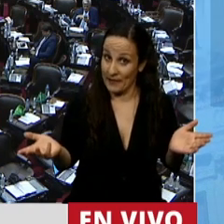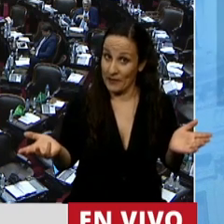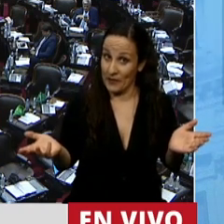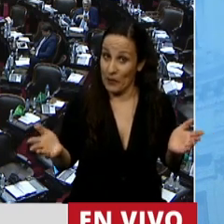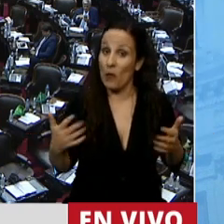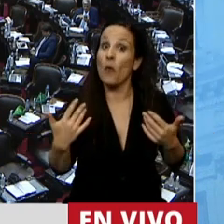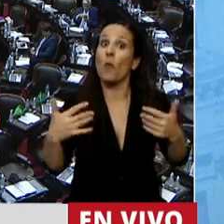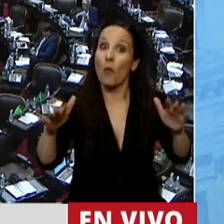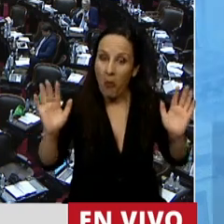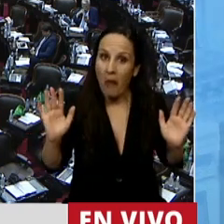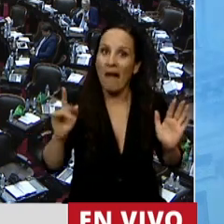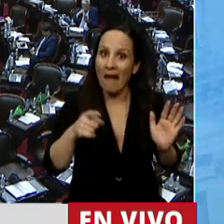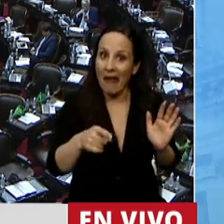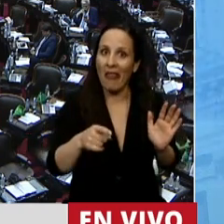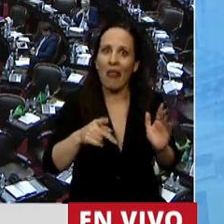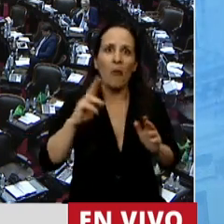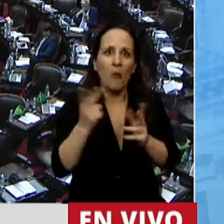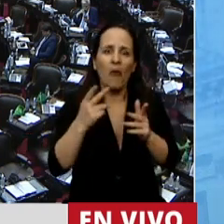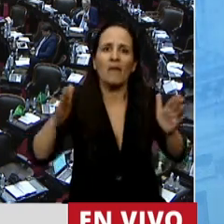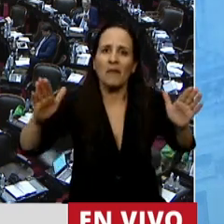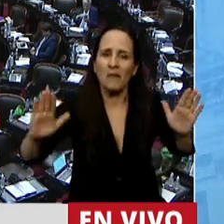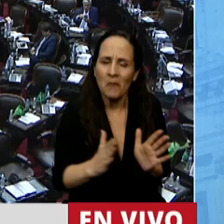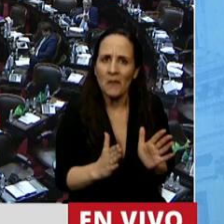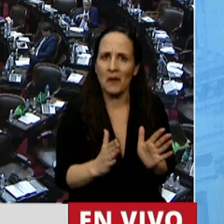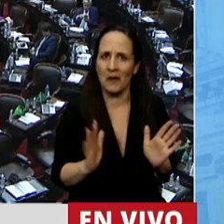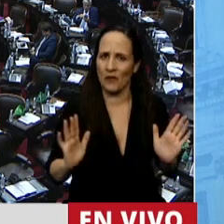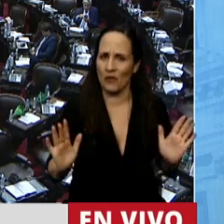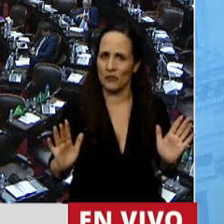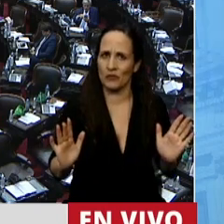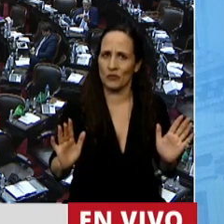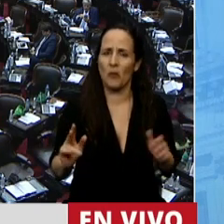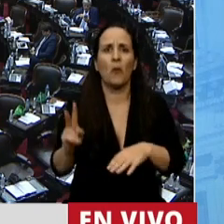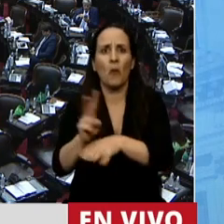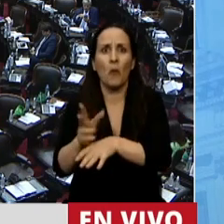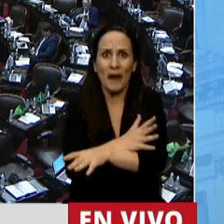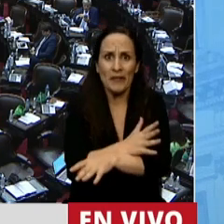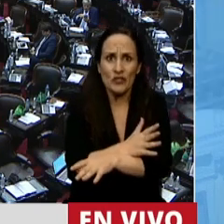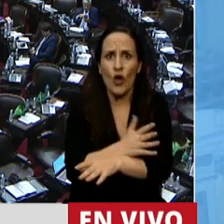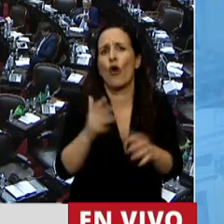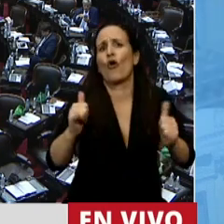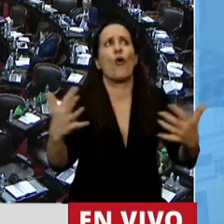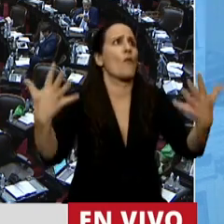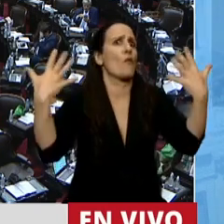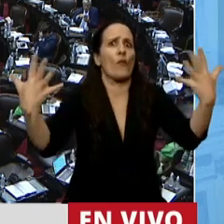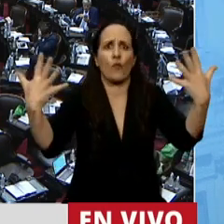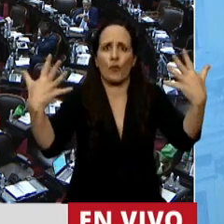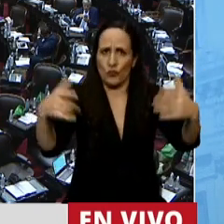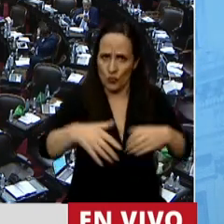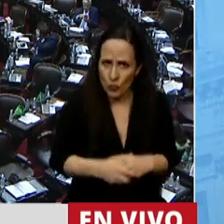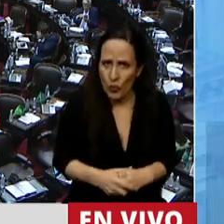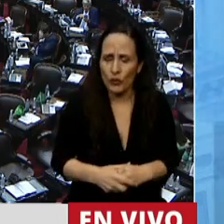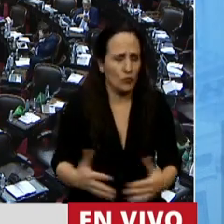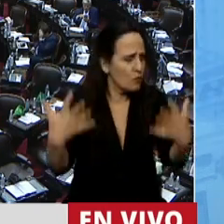reducir la cantidad de muertes. Y a ver, ¿tenemos que hablar de prevención? Por supuesto que tenemos que hablar de prevención.